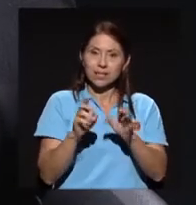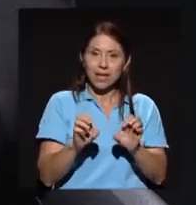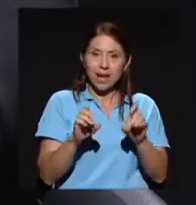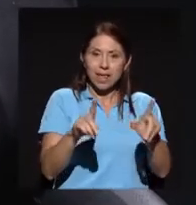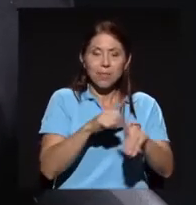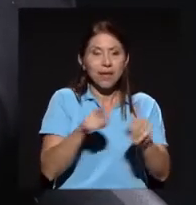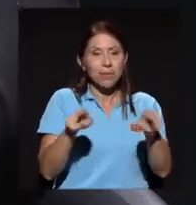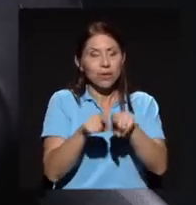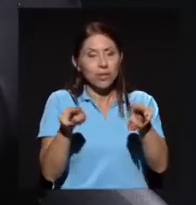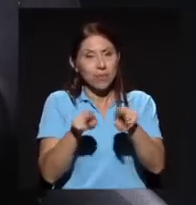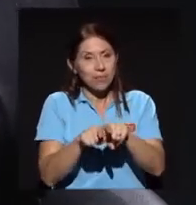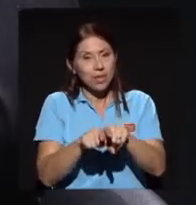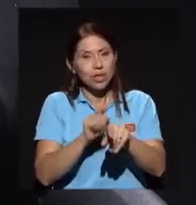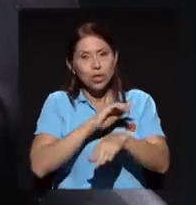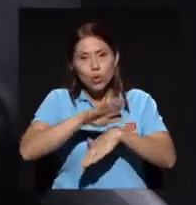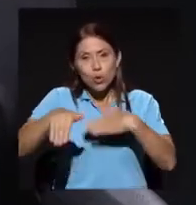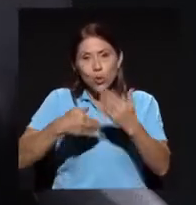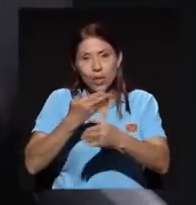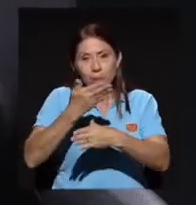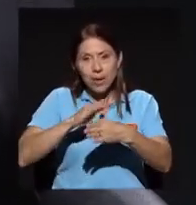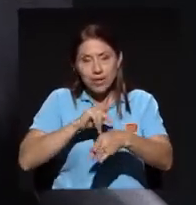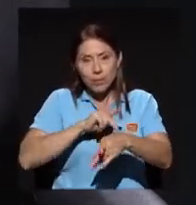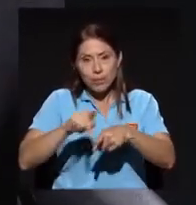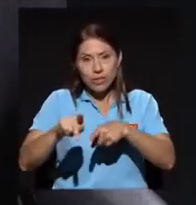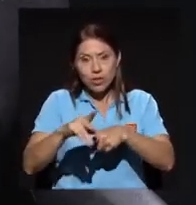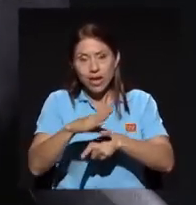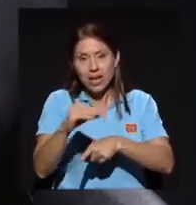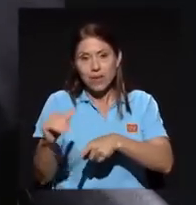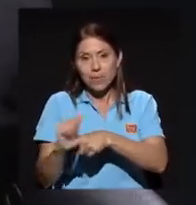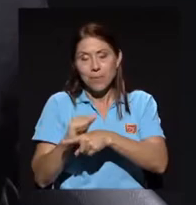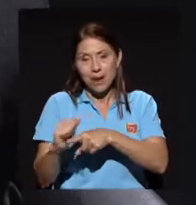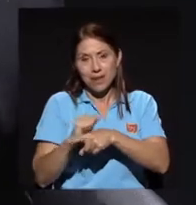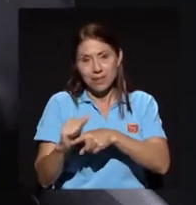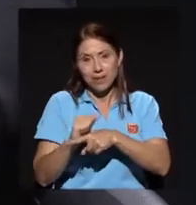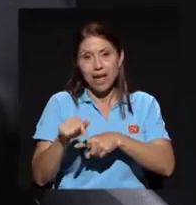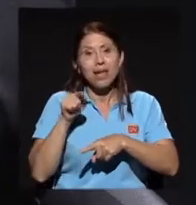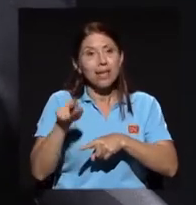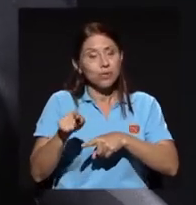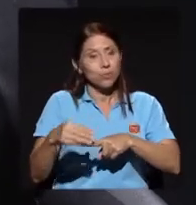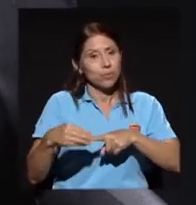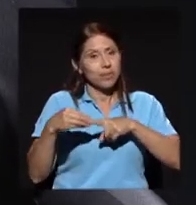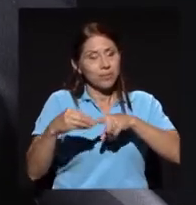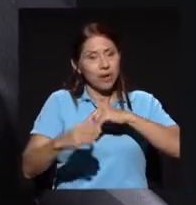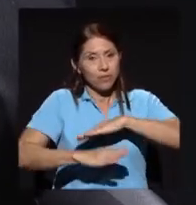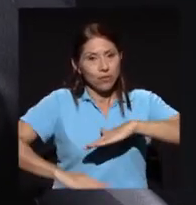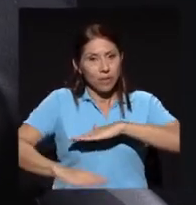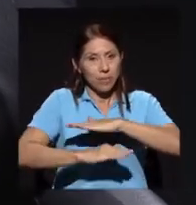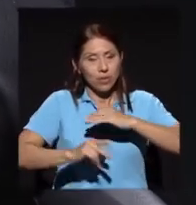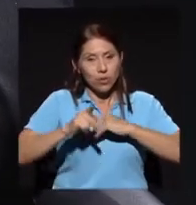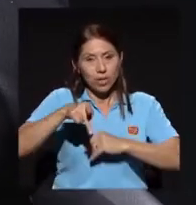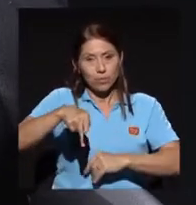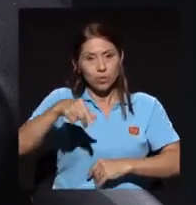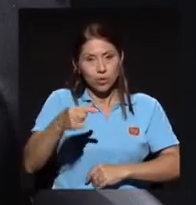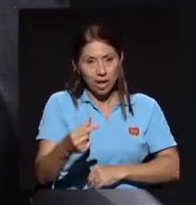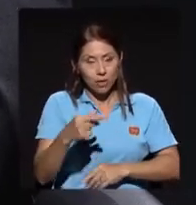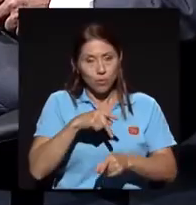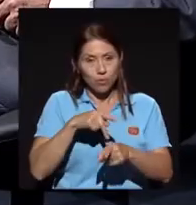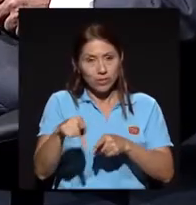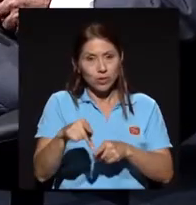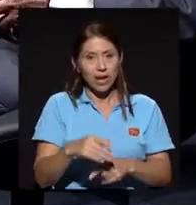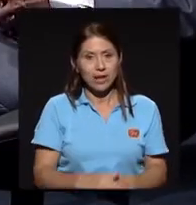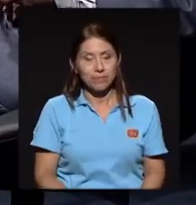también toda la parte profesional y práctica que era el fundamento también principal del posgrado, ¿verdad? Profesional.